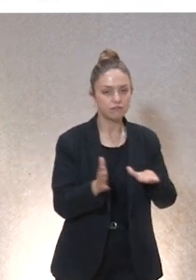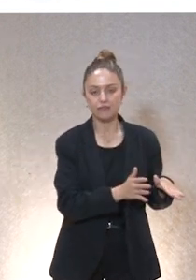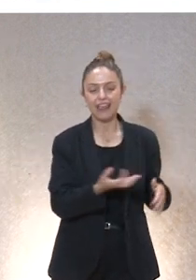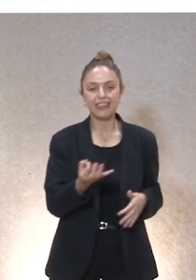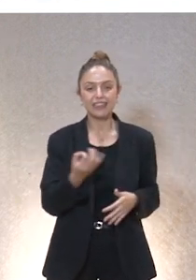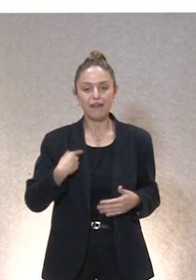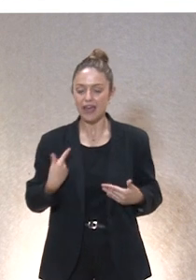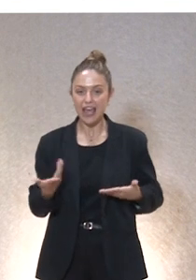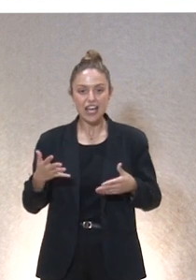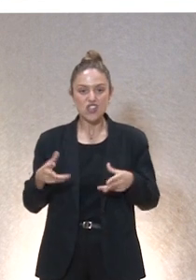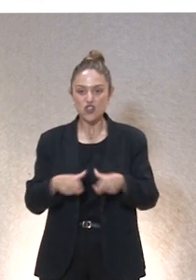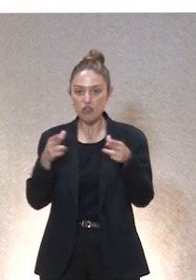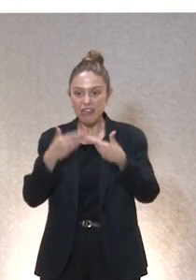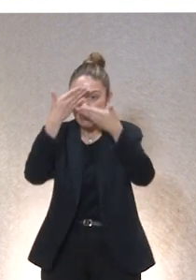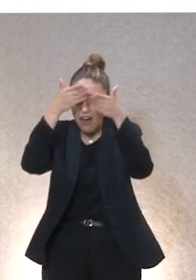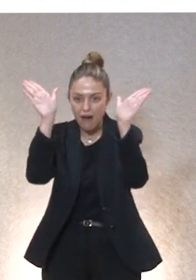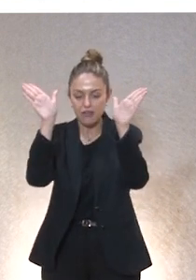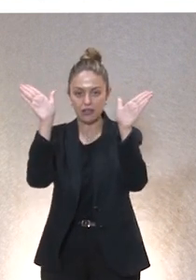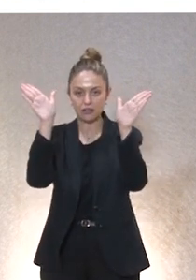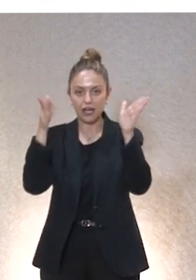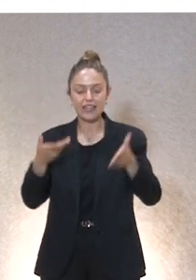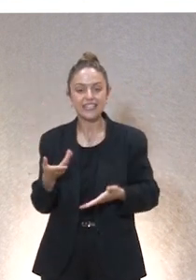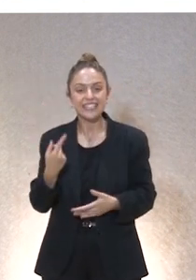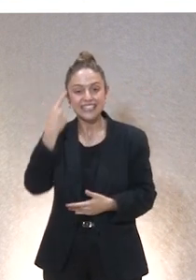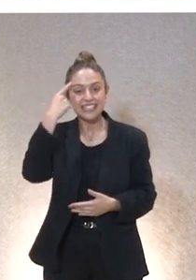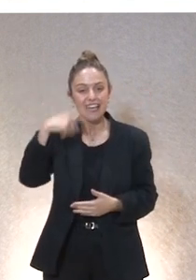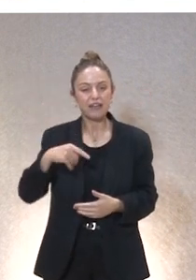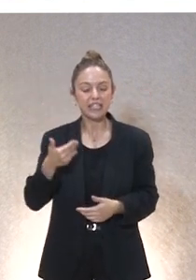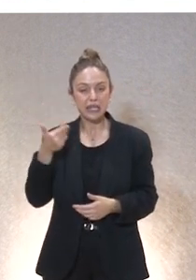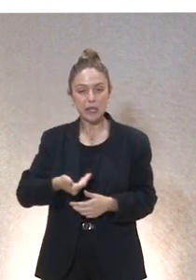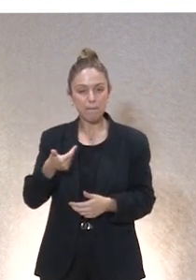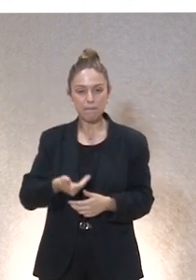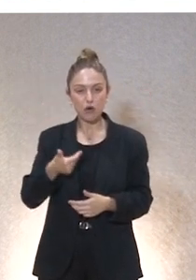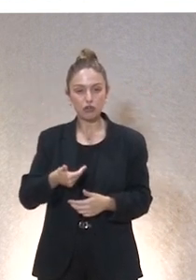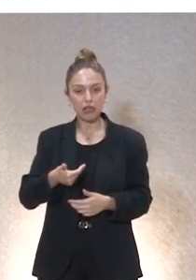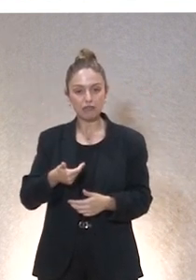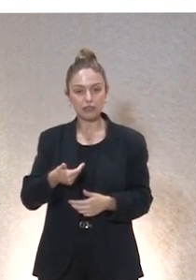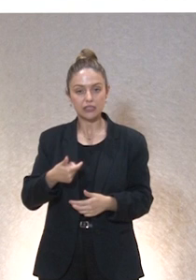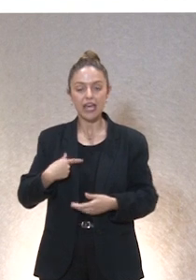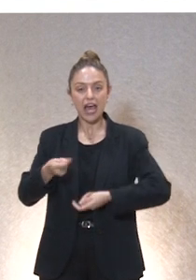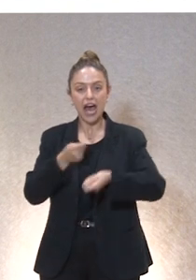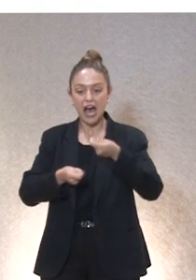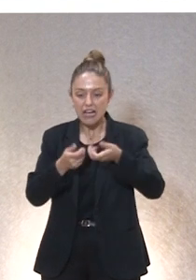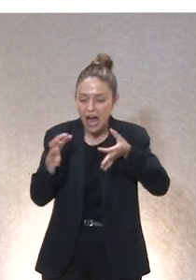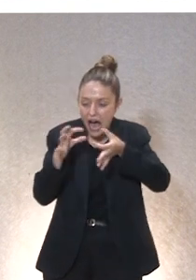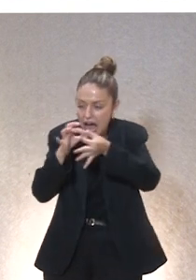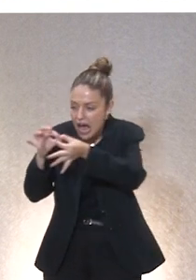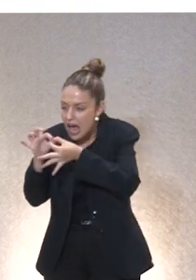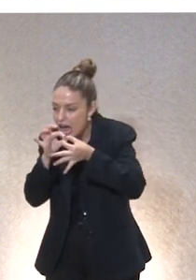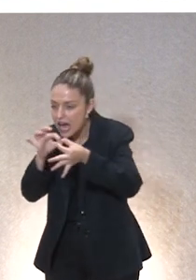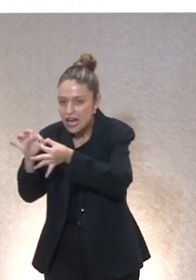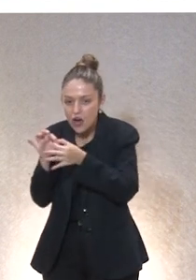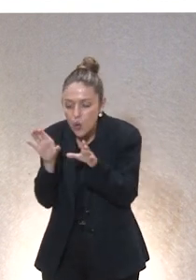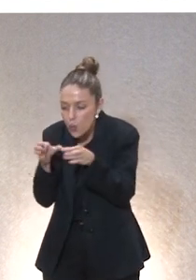la sociedad abierta creer en la sociedad civil y creer que es mucho más importante lo que podríamos llamar las pequeñas asociaciones las pequeñas comunidades las